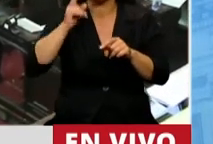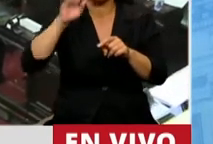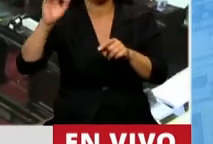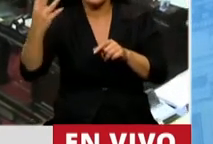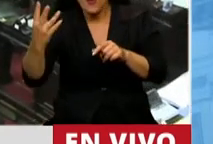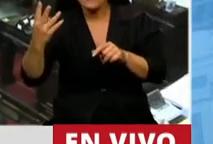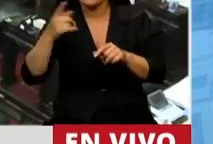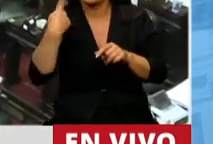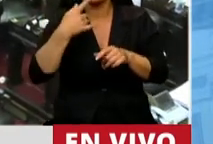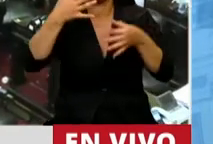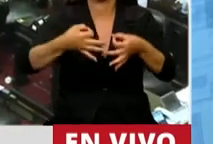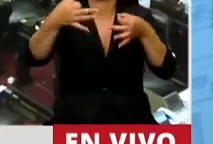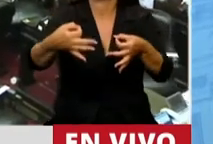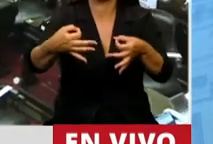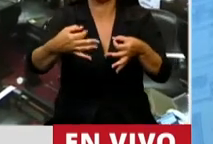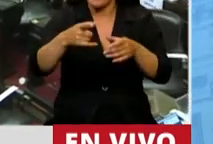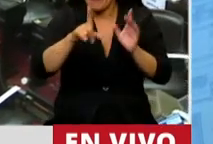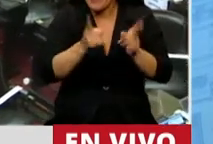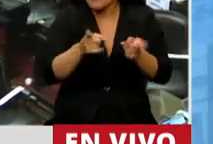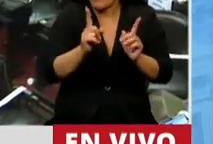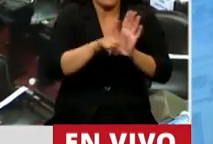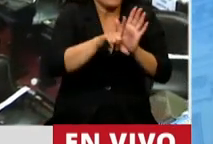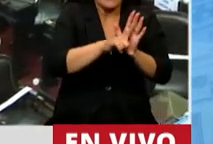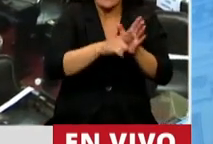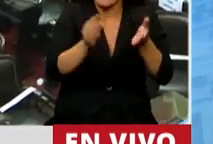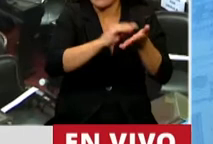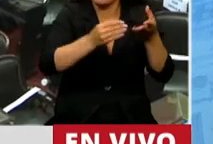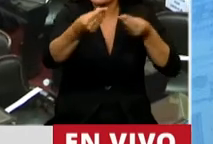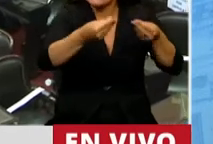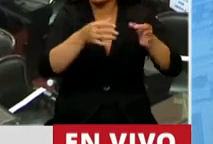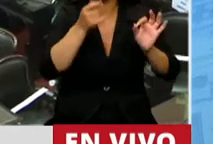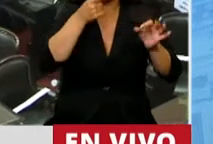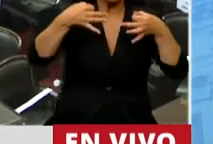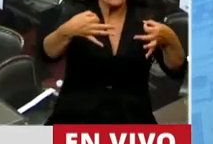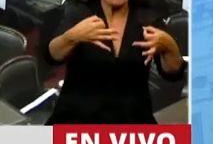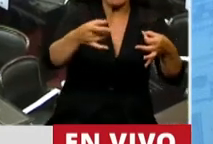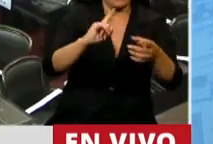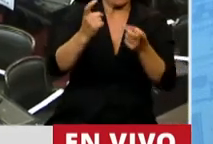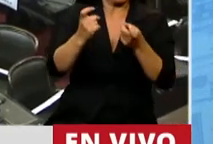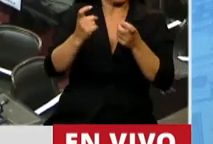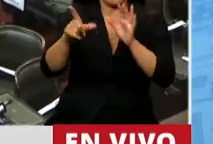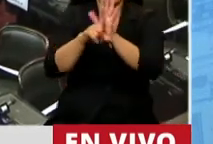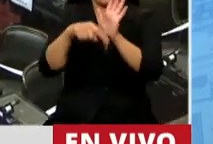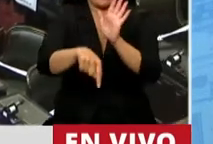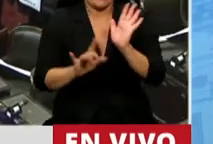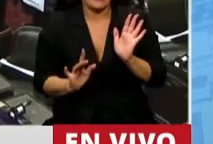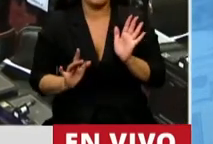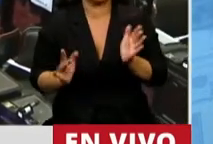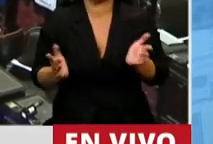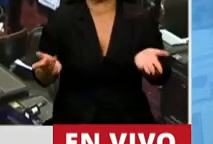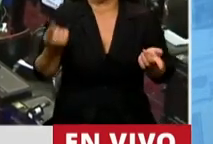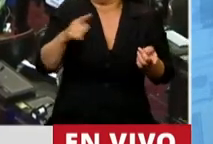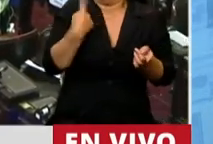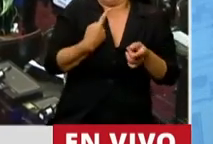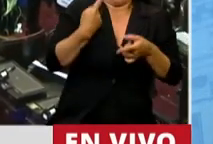diría que haber cumplido con la propia ley de administración financiera no sería necesario. Pero bueno, así